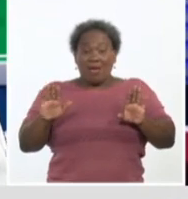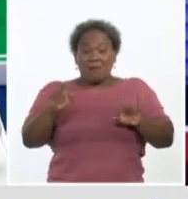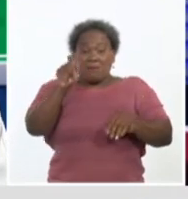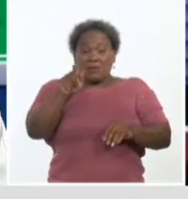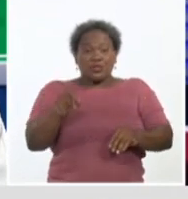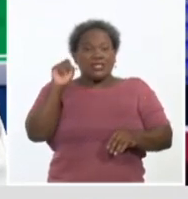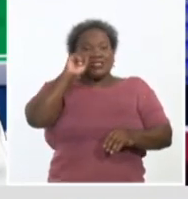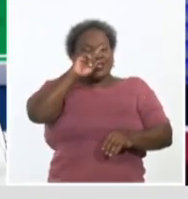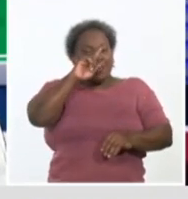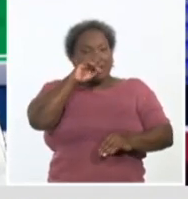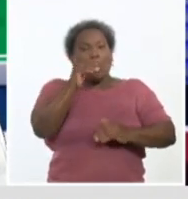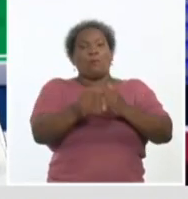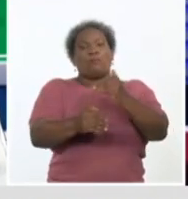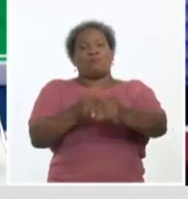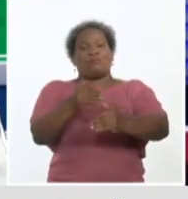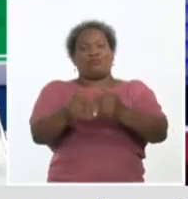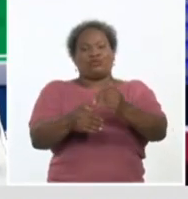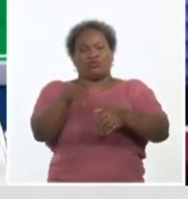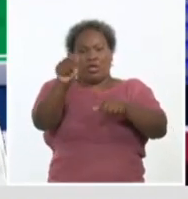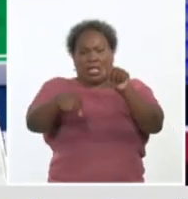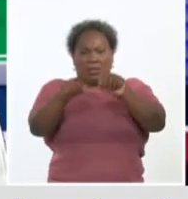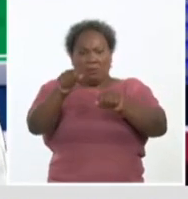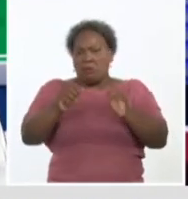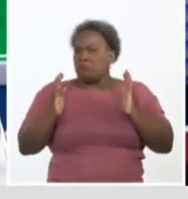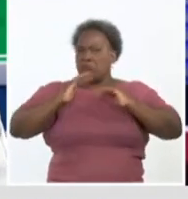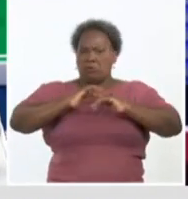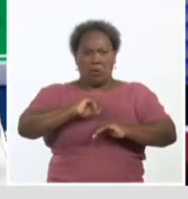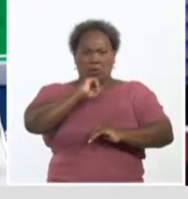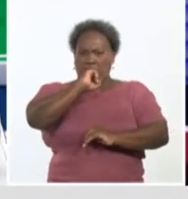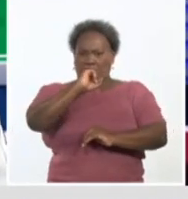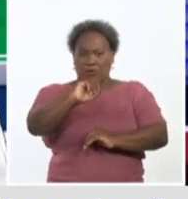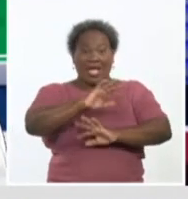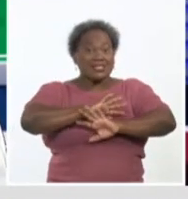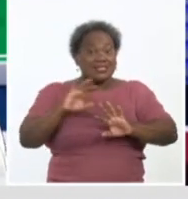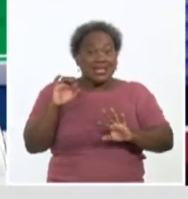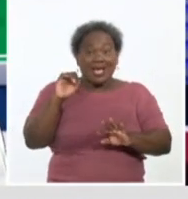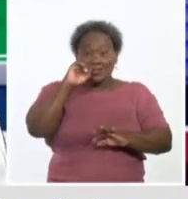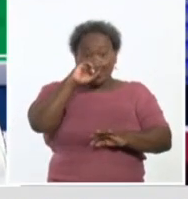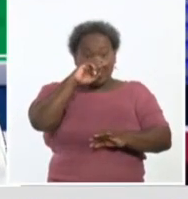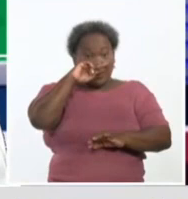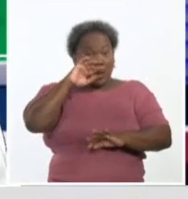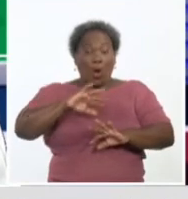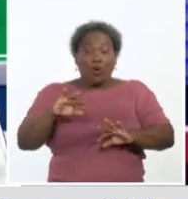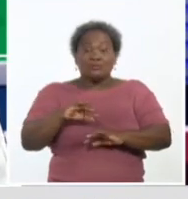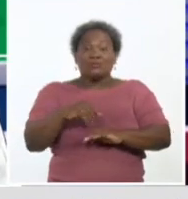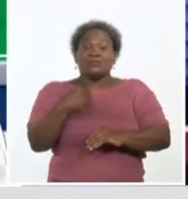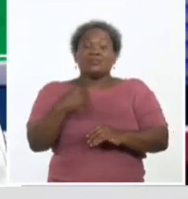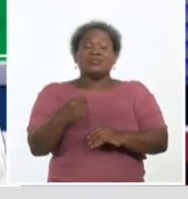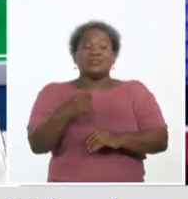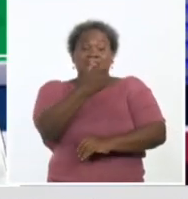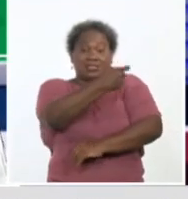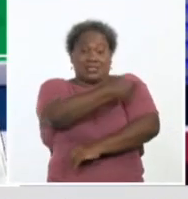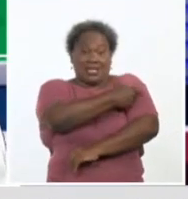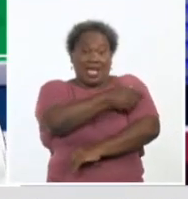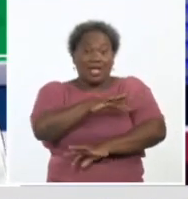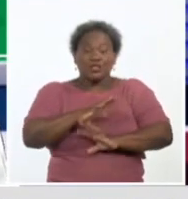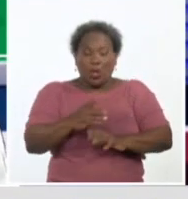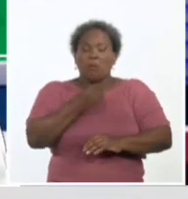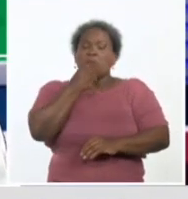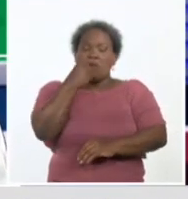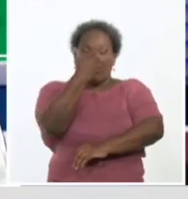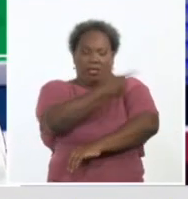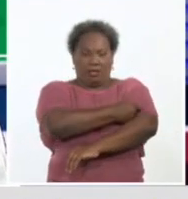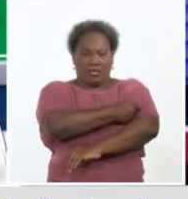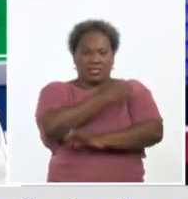proceso, fue, digamos, intervenido, no tuvo dificultad y ya terminó su tratamiento citostático, pues bueno, sí, y está compensado. Siempre